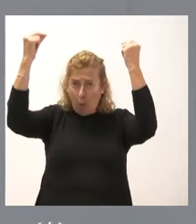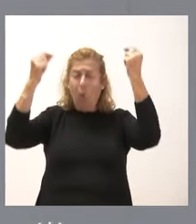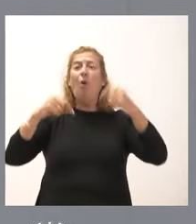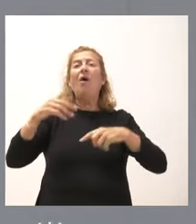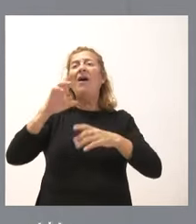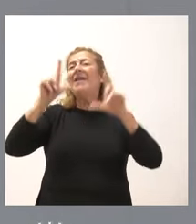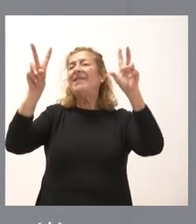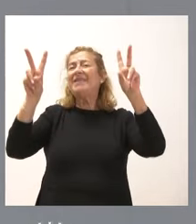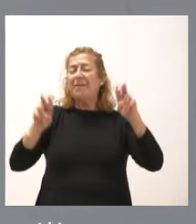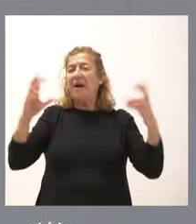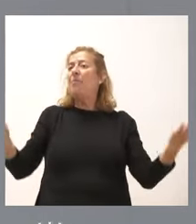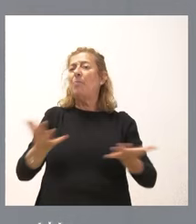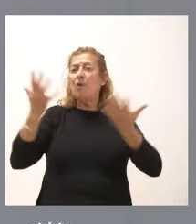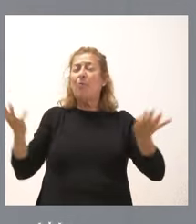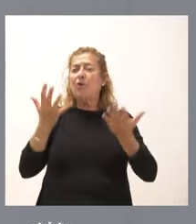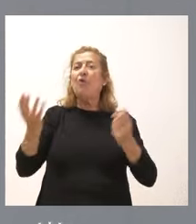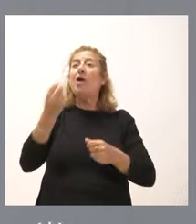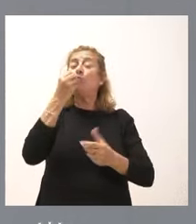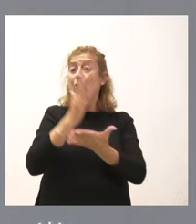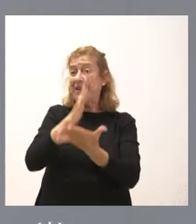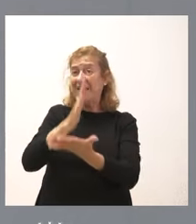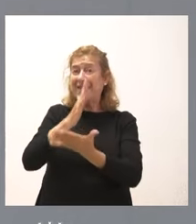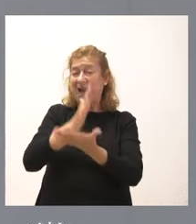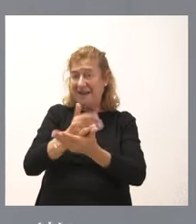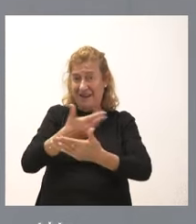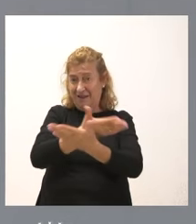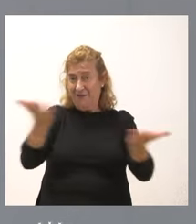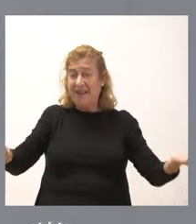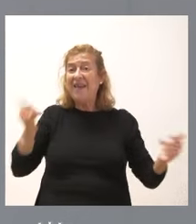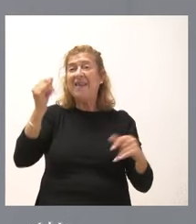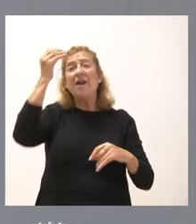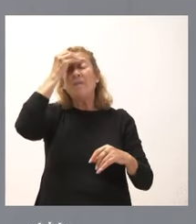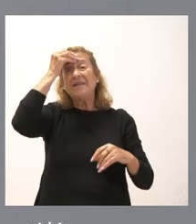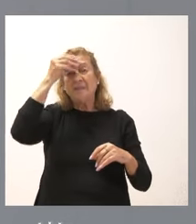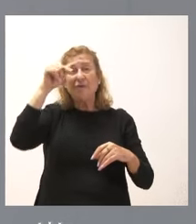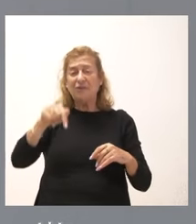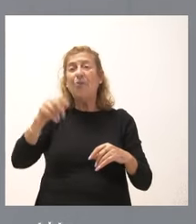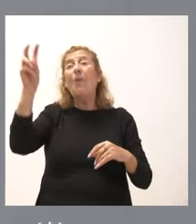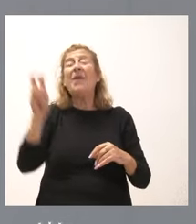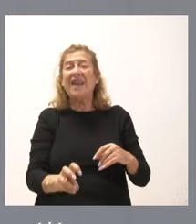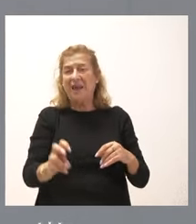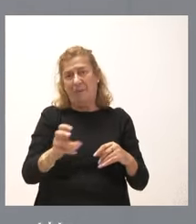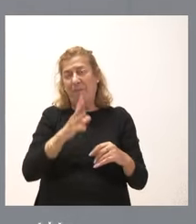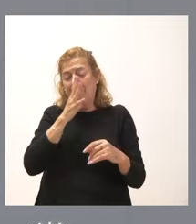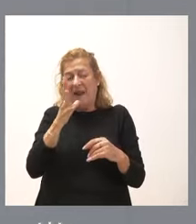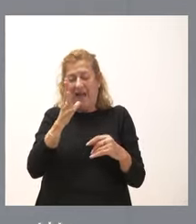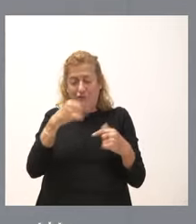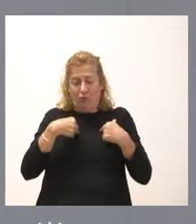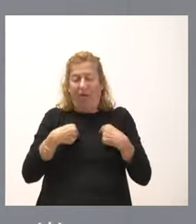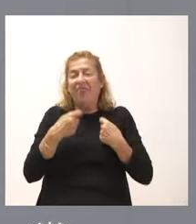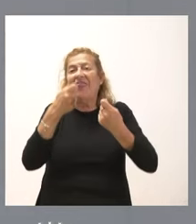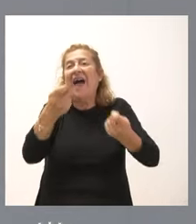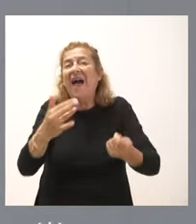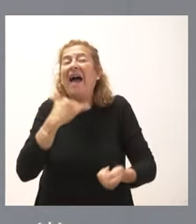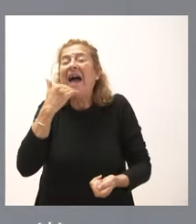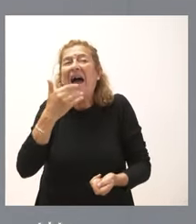tema de la promoción del consumo de carne, etcétera. Y creemos que esto viene a paliar, en parte, el